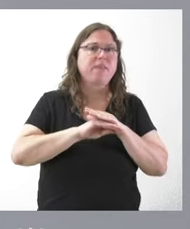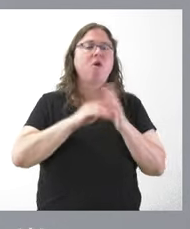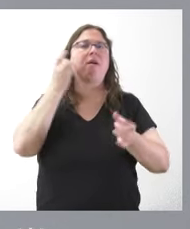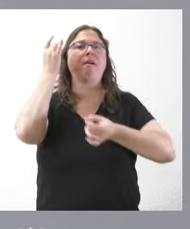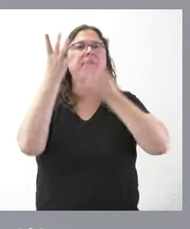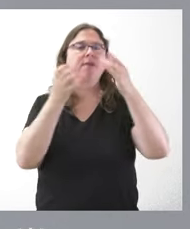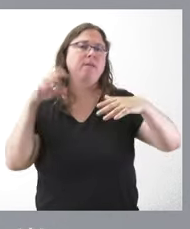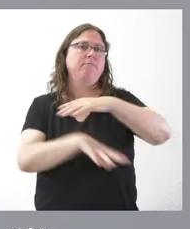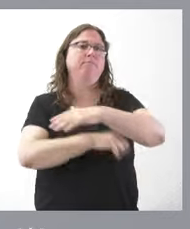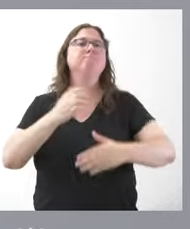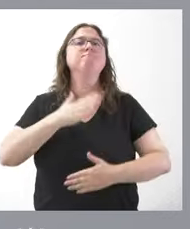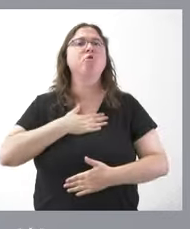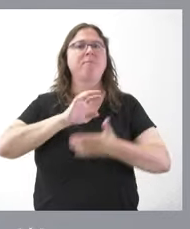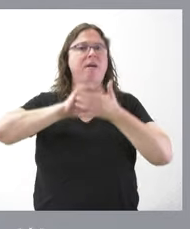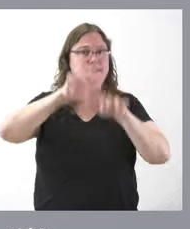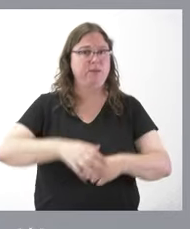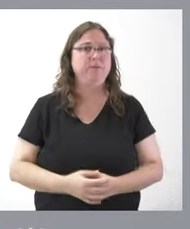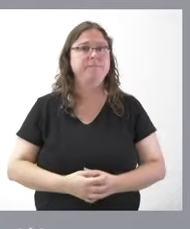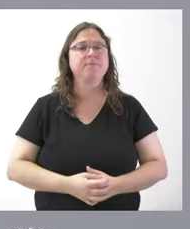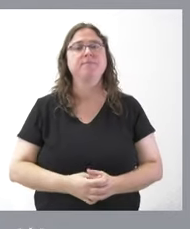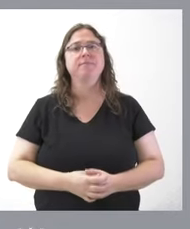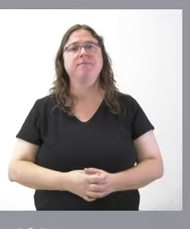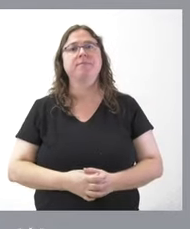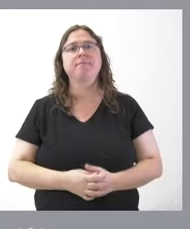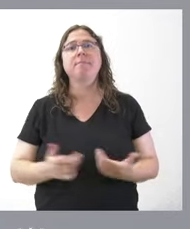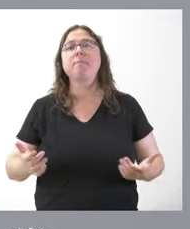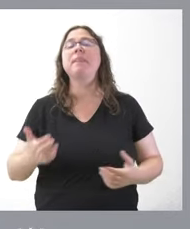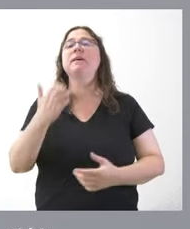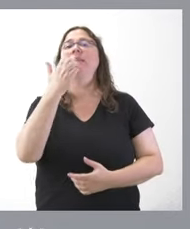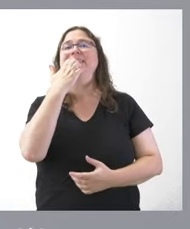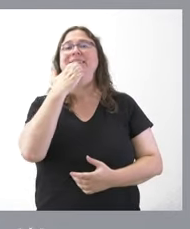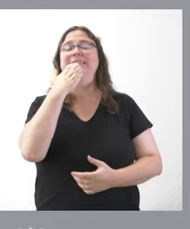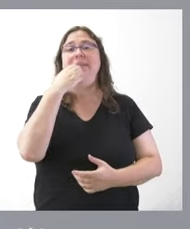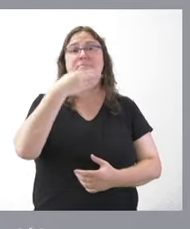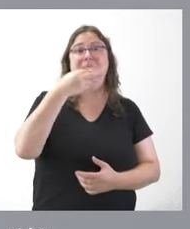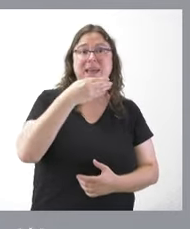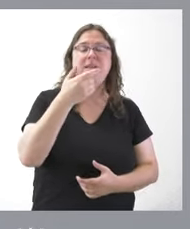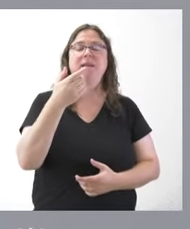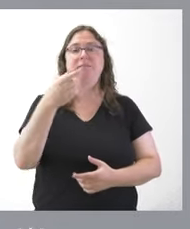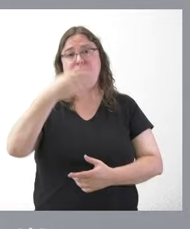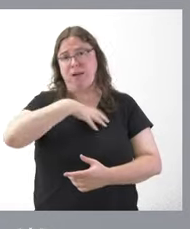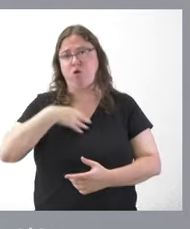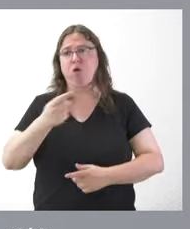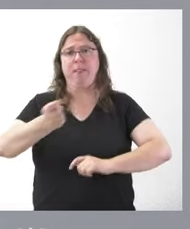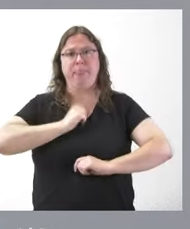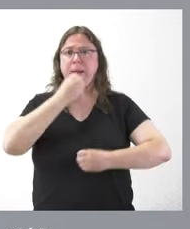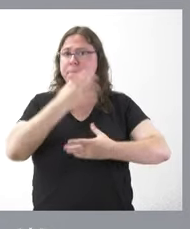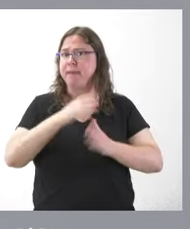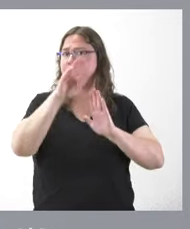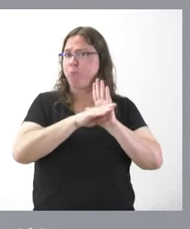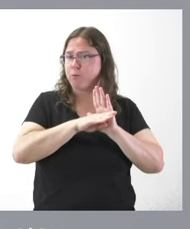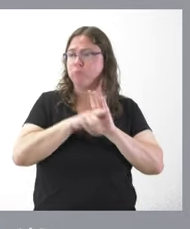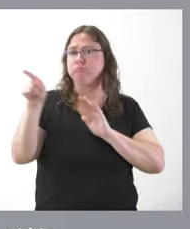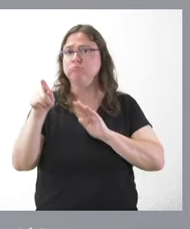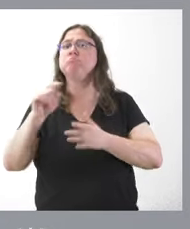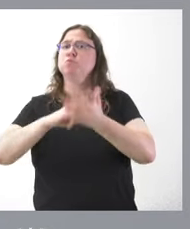inversiones propias de la Junta de Castilla y León en la medida en que lógicamente el BEI ha venido dando buenas condiciones de financiación a la Junta de Castilla y León hemos optado por